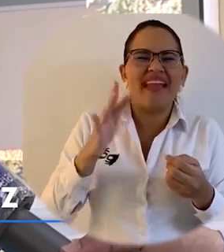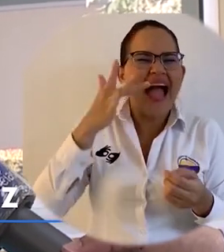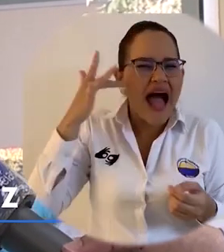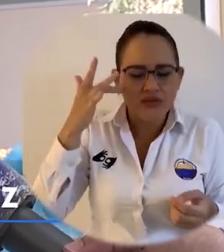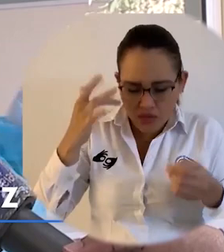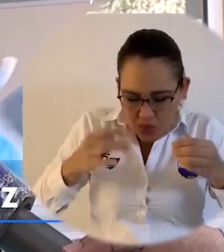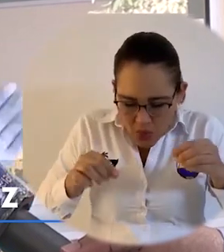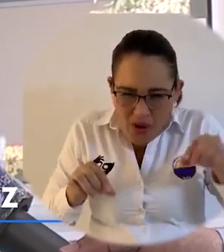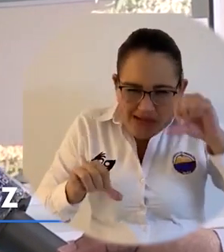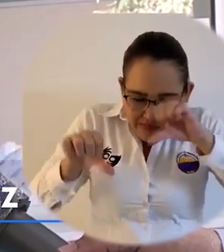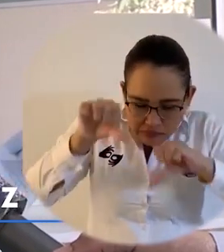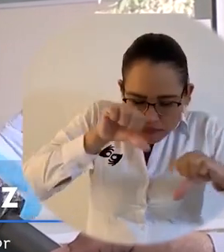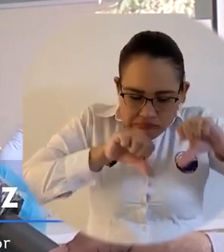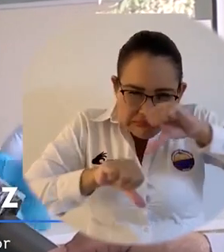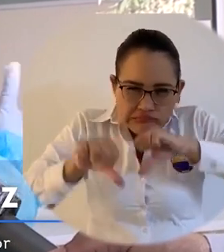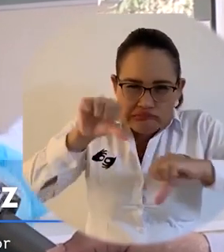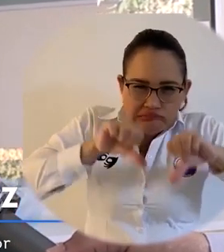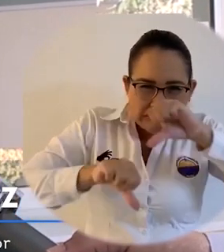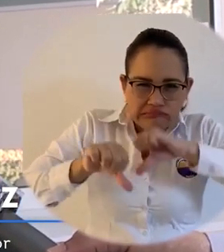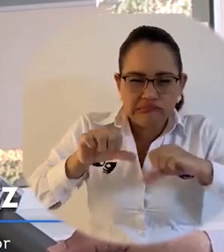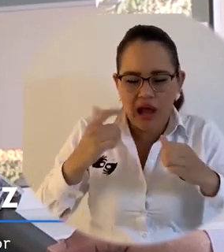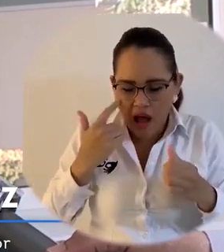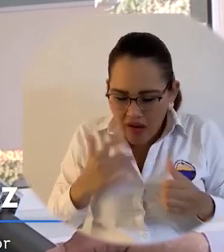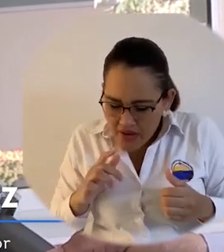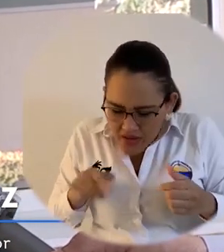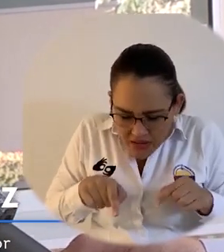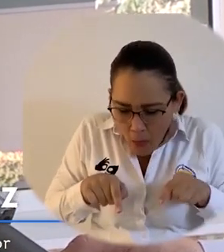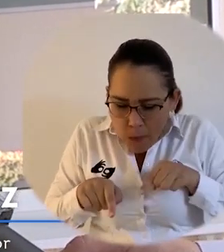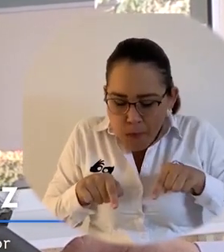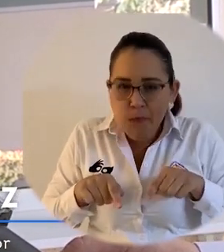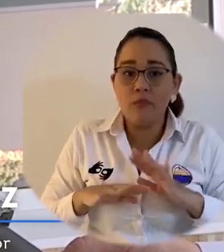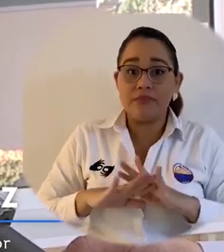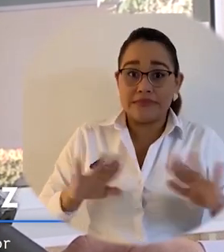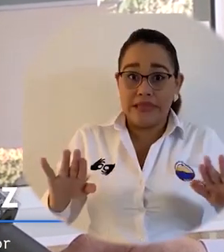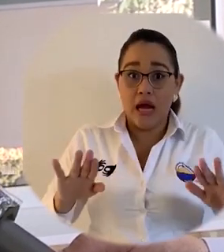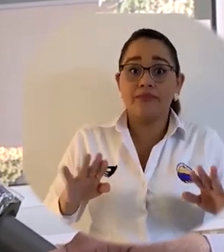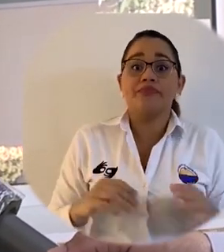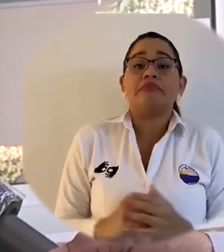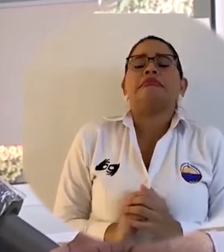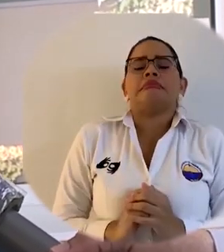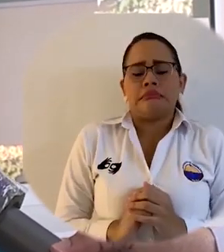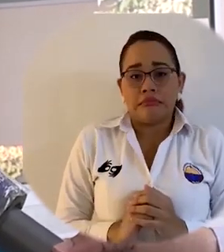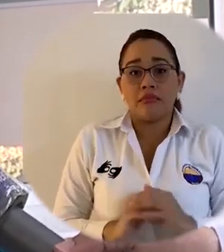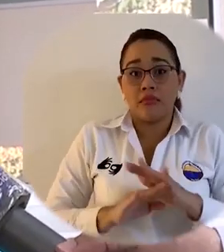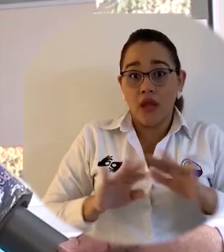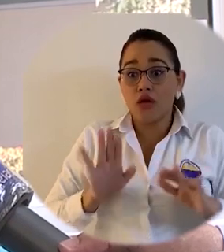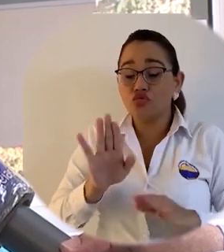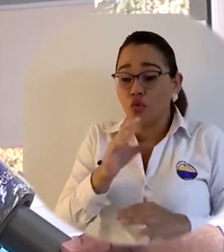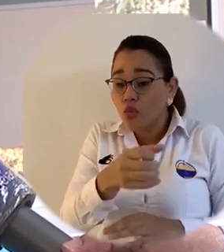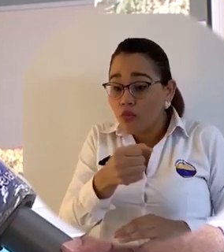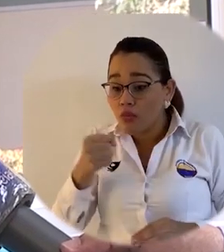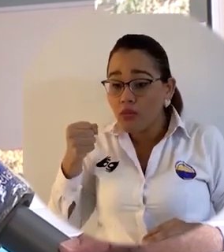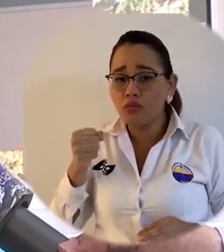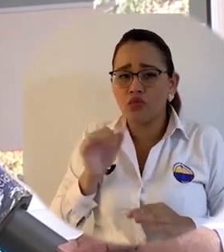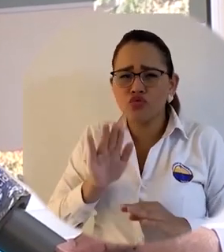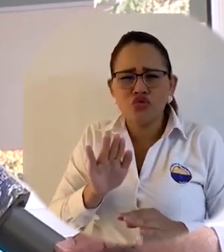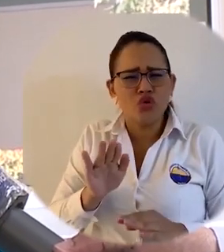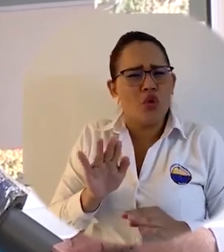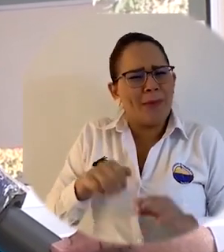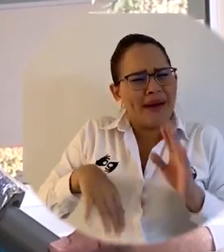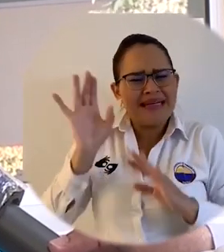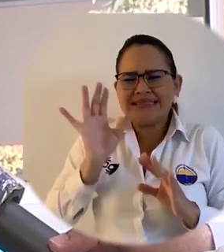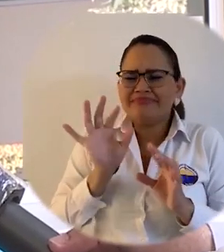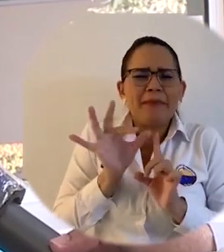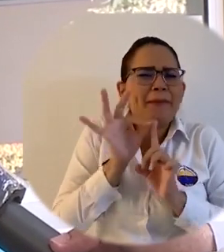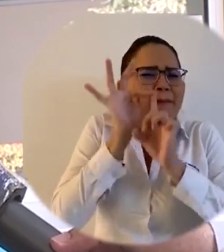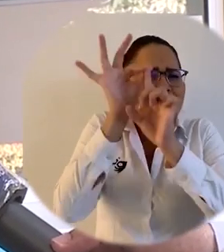nucleicos que la realizamos en otra área totalmente diferente a la de ese embalaje y dentro de una cabina de bioseguridad